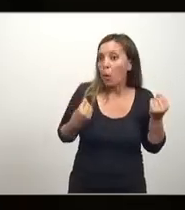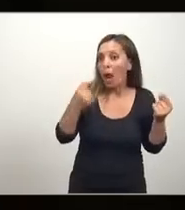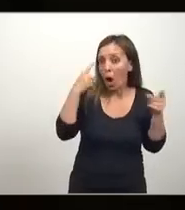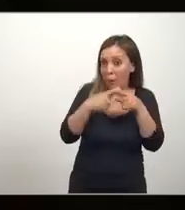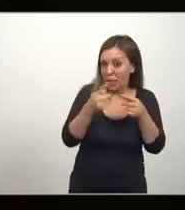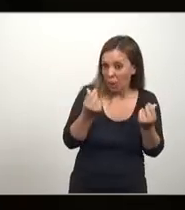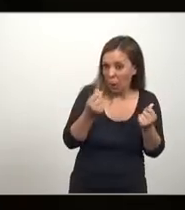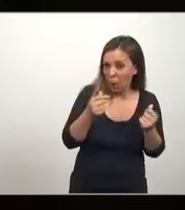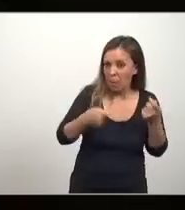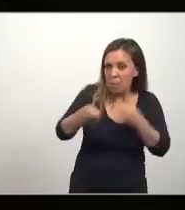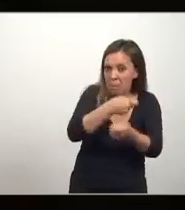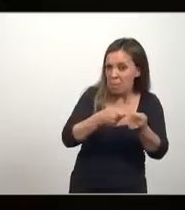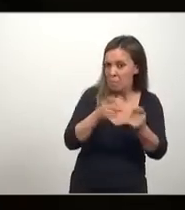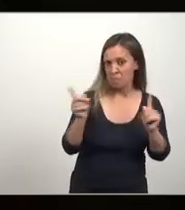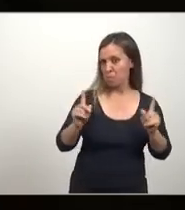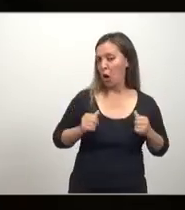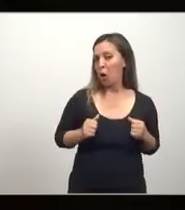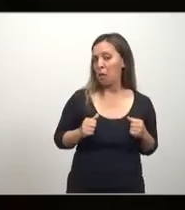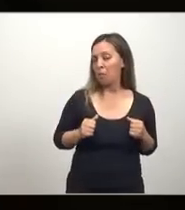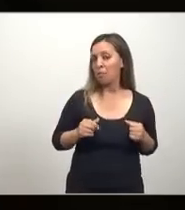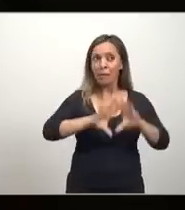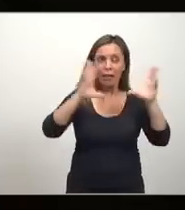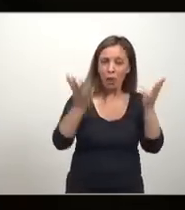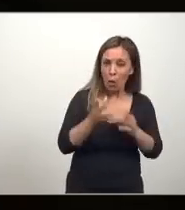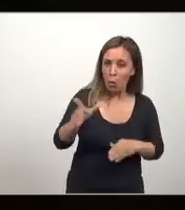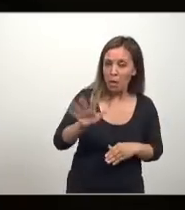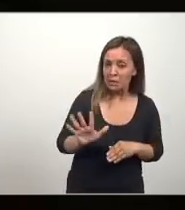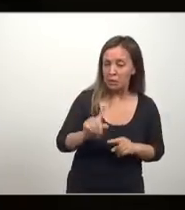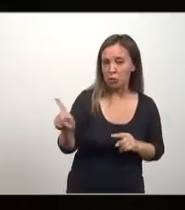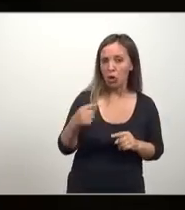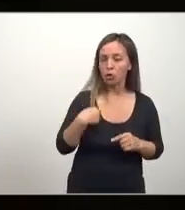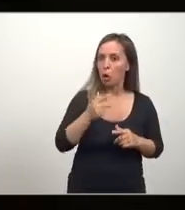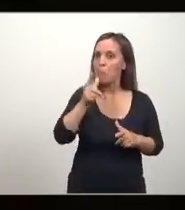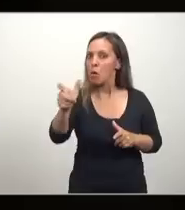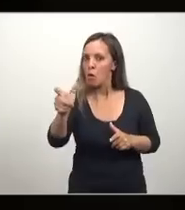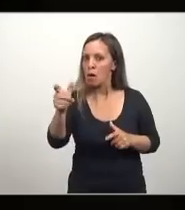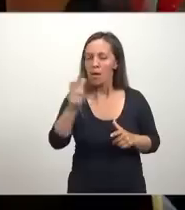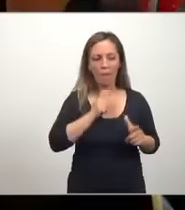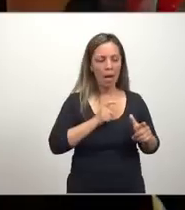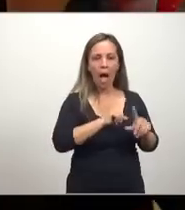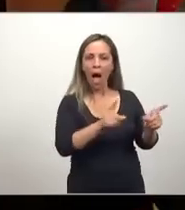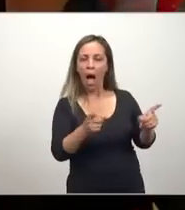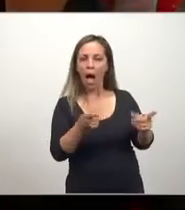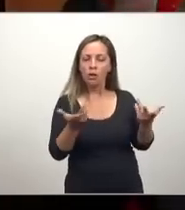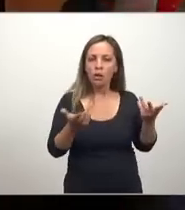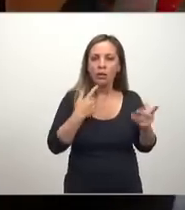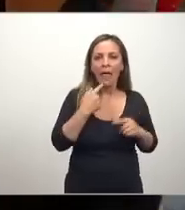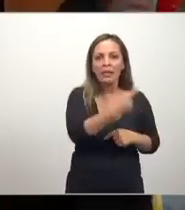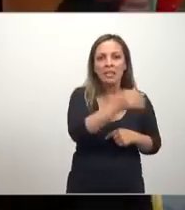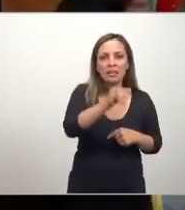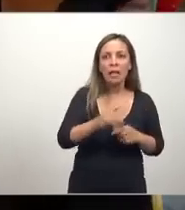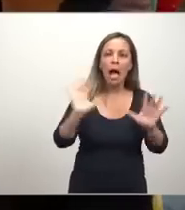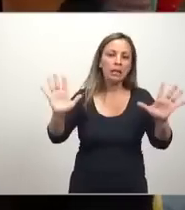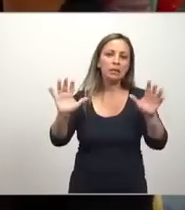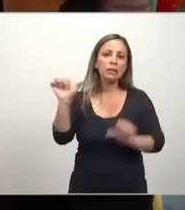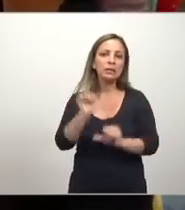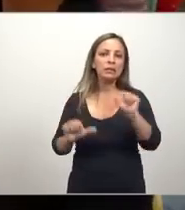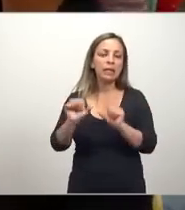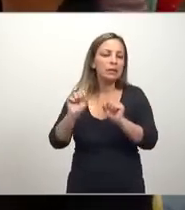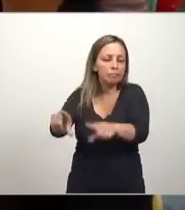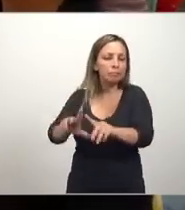Esto no responde a la regla de la humanidad. Pero ya nos estaban pasando ideología como ciencia, o al menos aspiraciones,